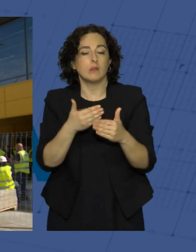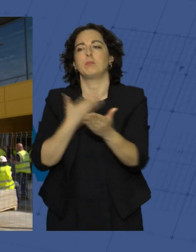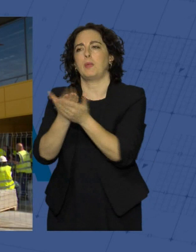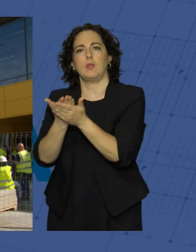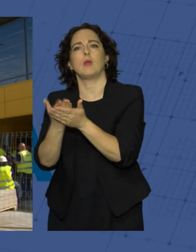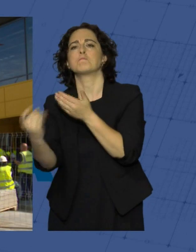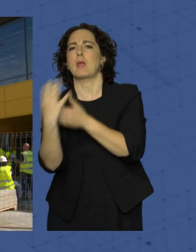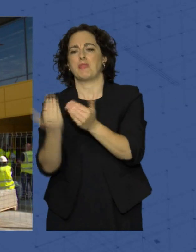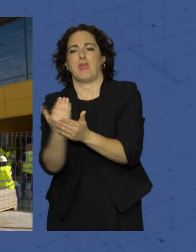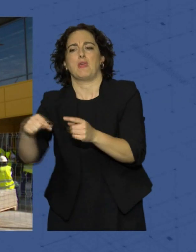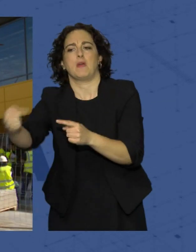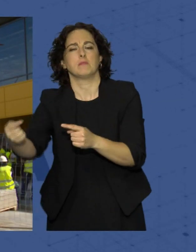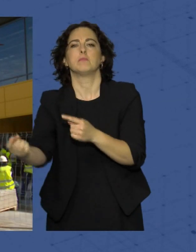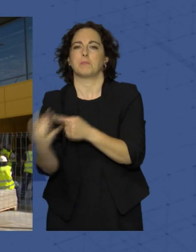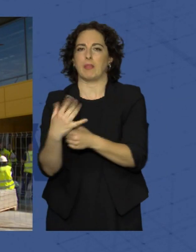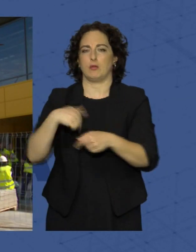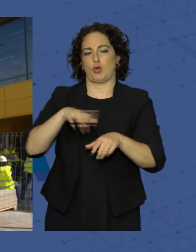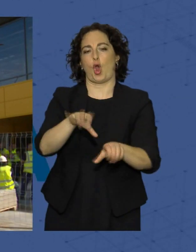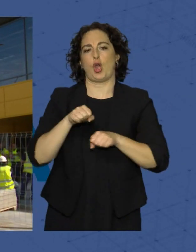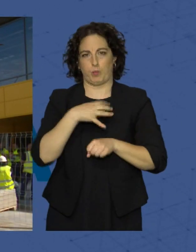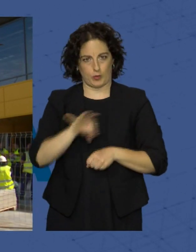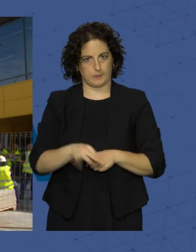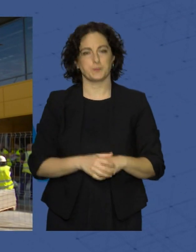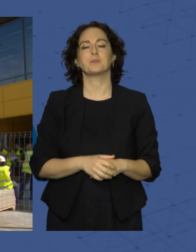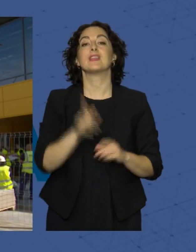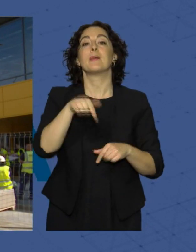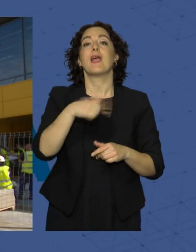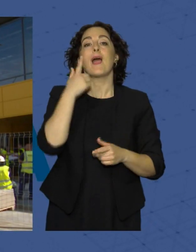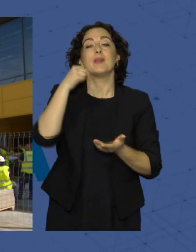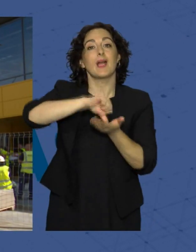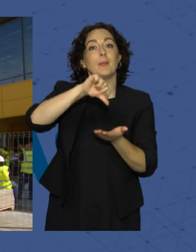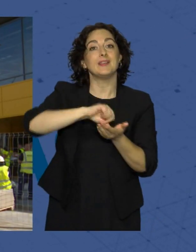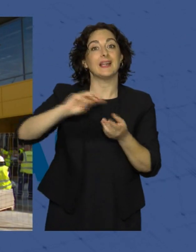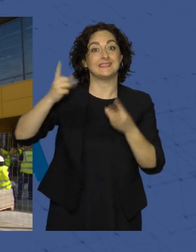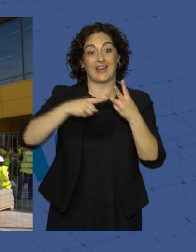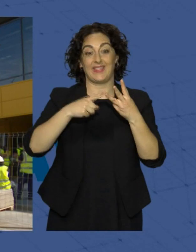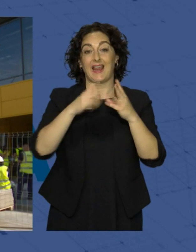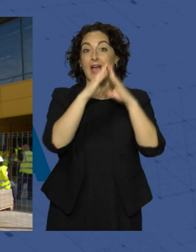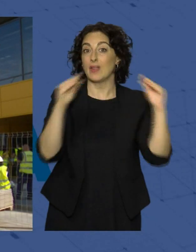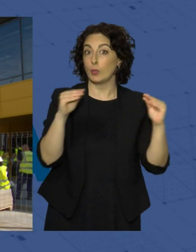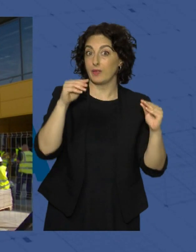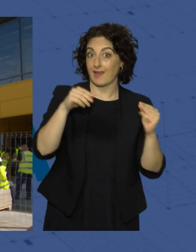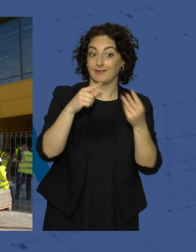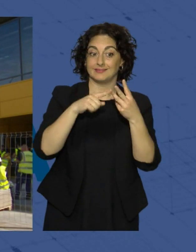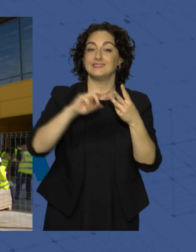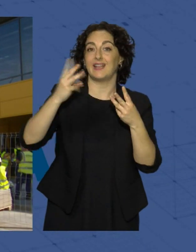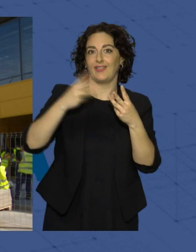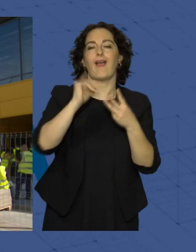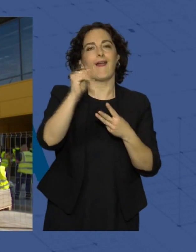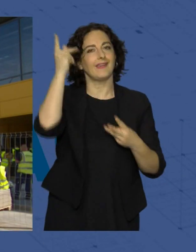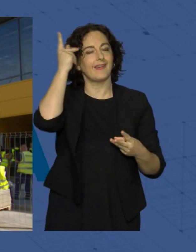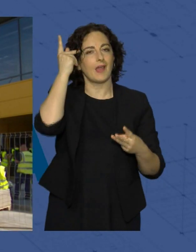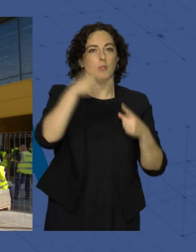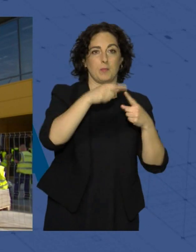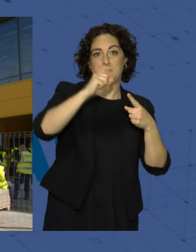recoger en estas mismas instalaciones. Por otro lado, Almería capital será la tercera capital de provincia andaluza que cuente con un Ikea, tras